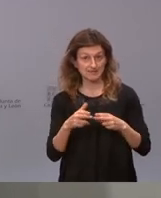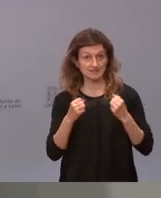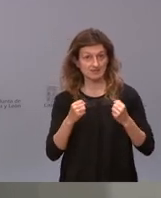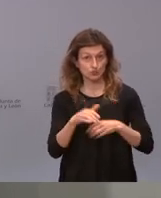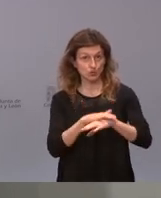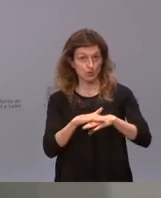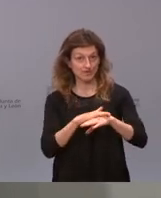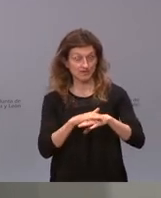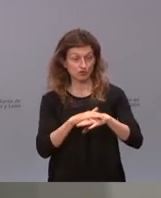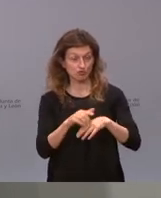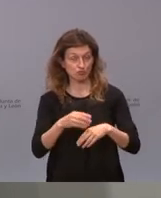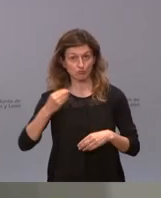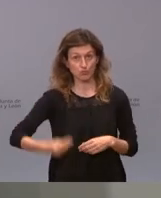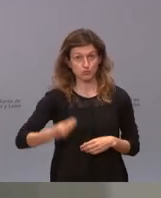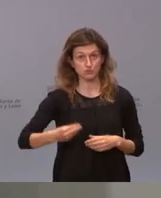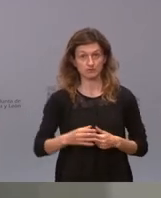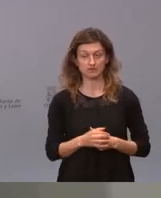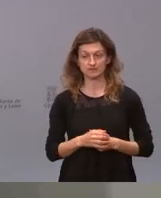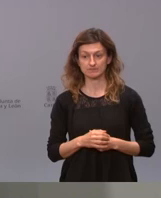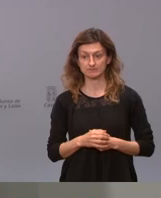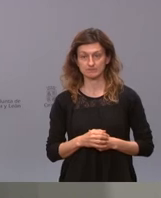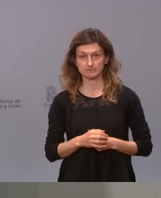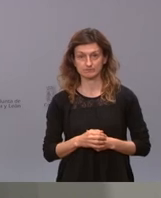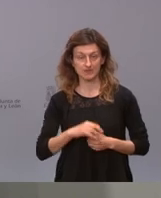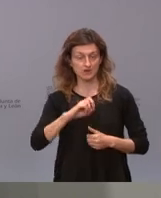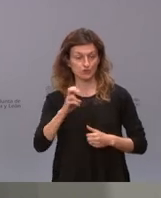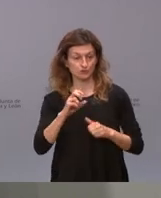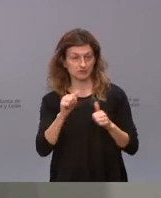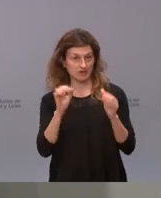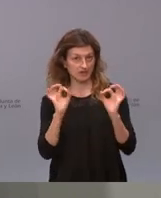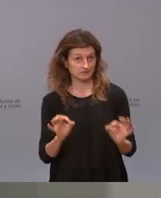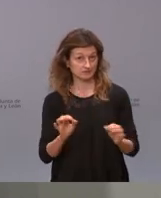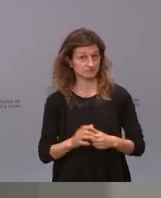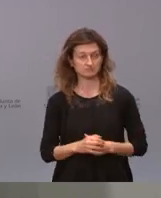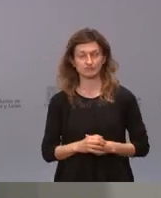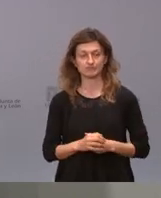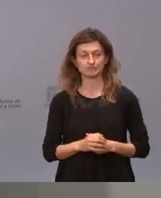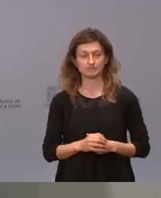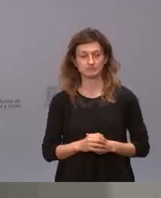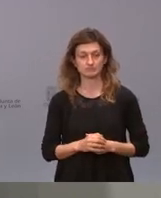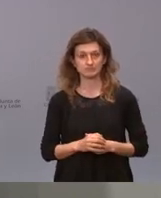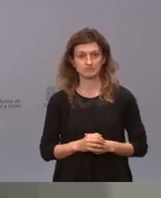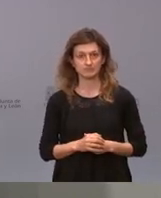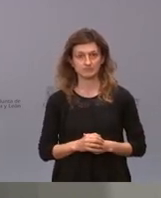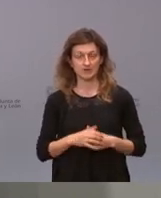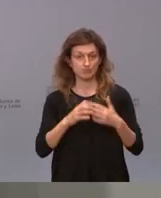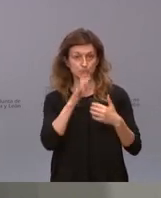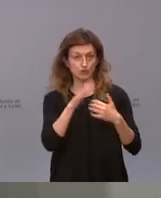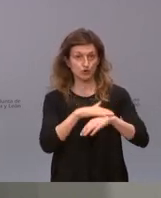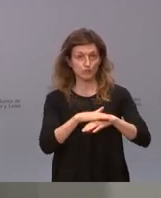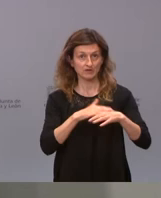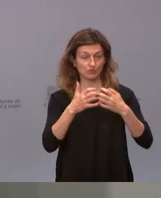es excelente no puede serlo no puede más el gobierno está funcionando